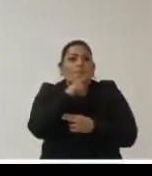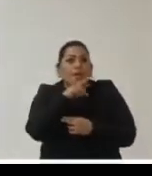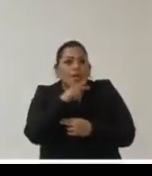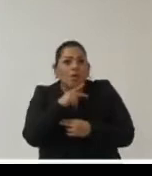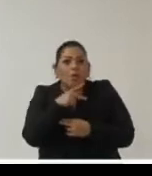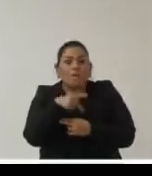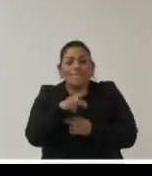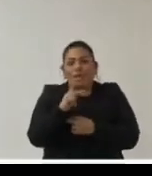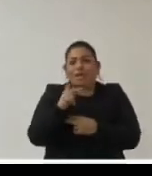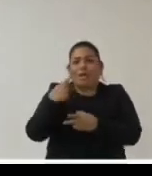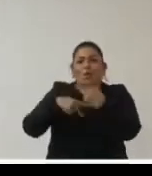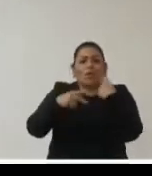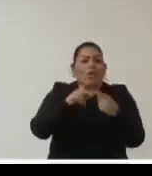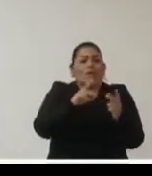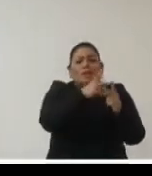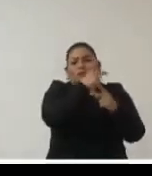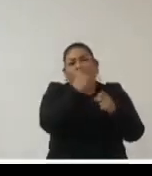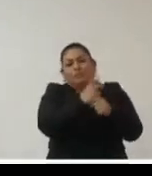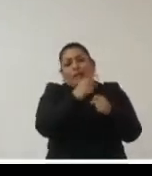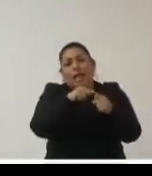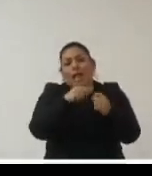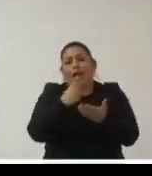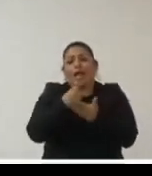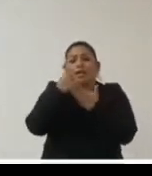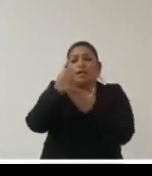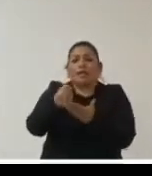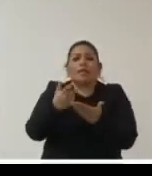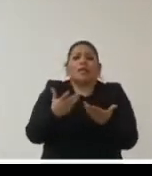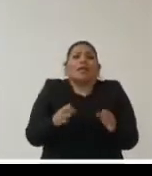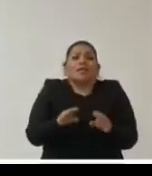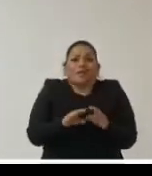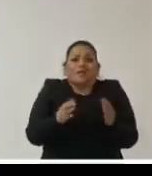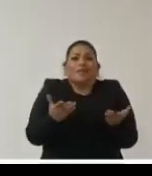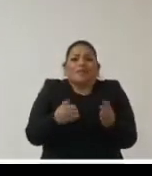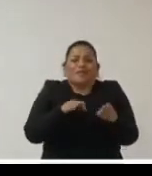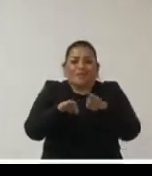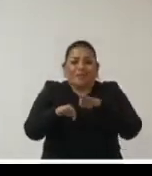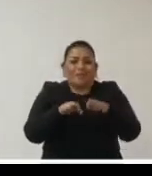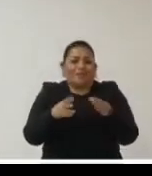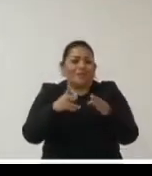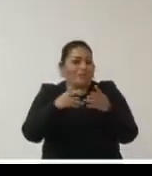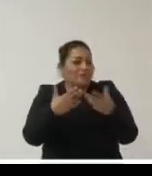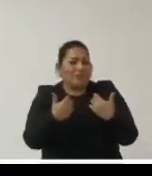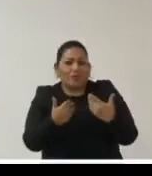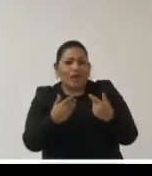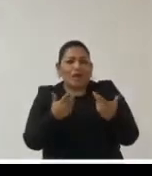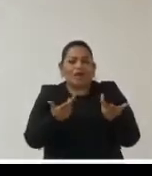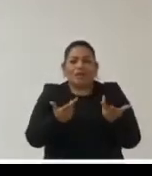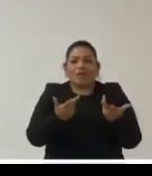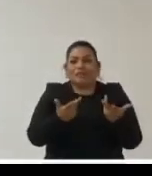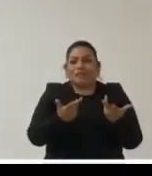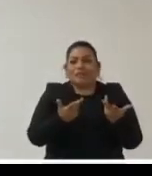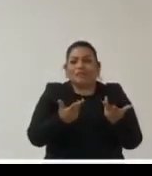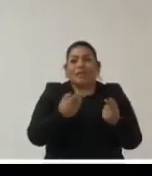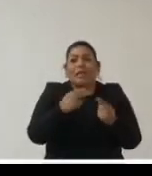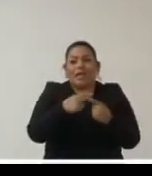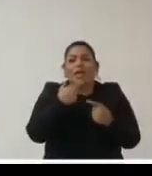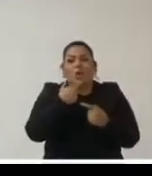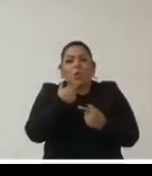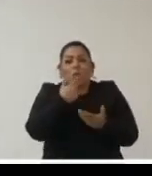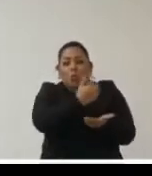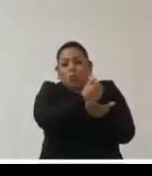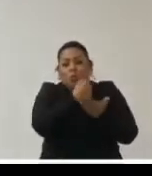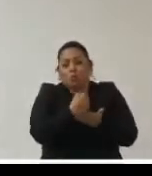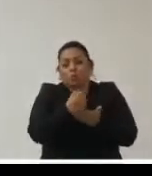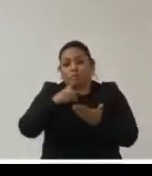pero viene el siguiente pacto que es el económico y entonces cómo se va a hacer un uso adecuado de los recursos